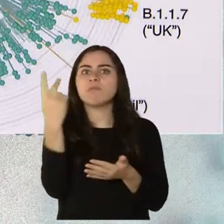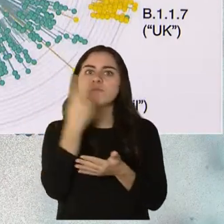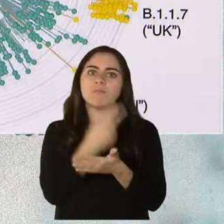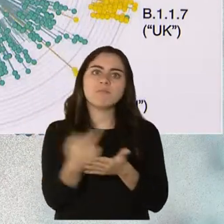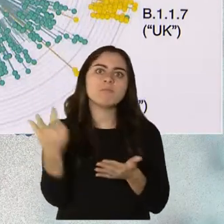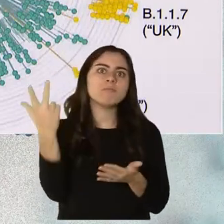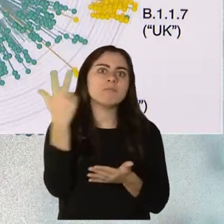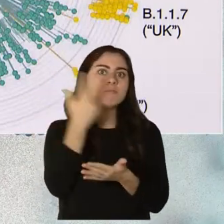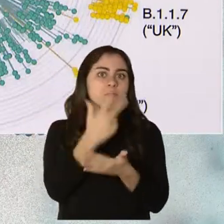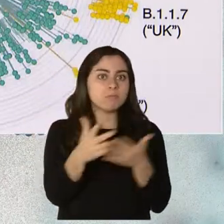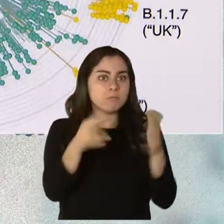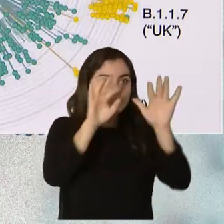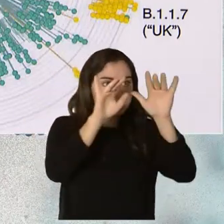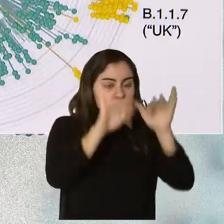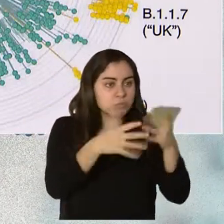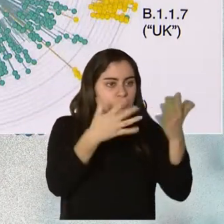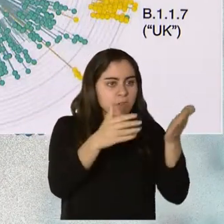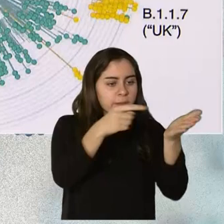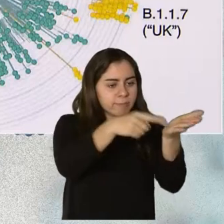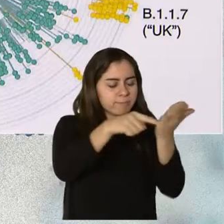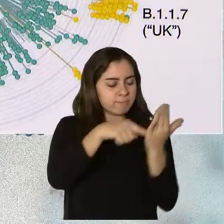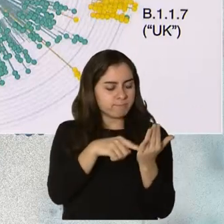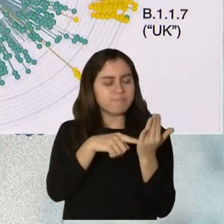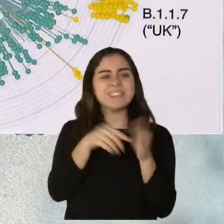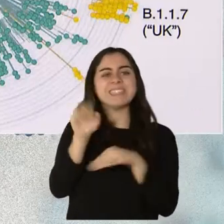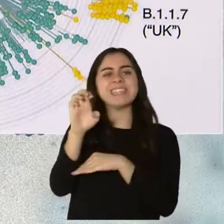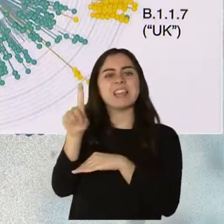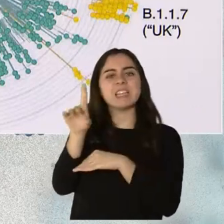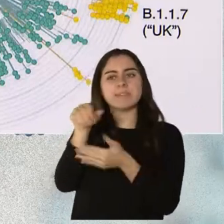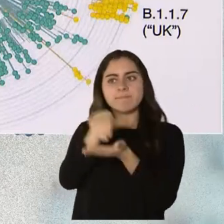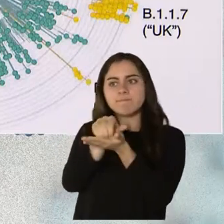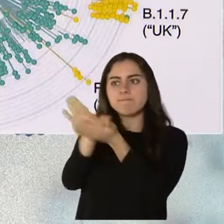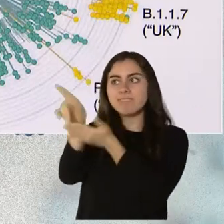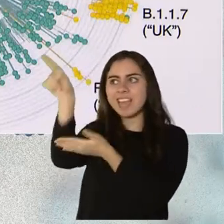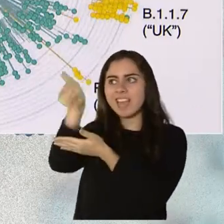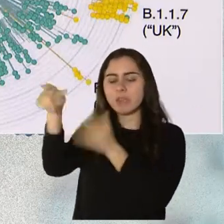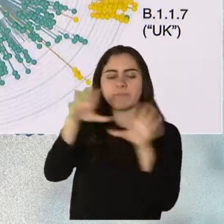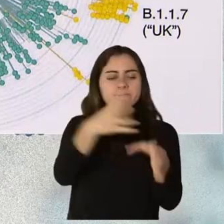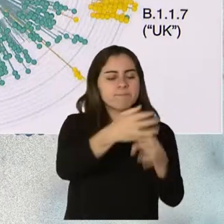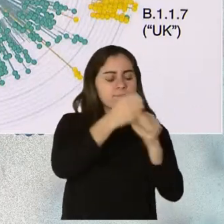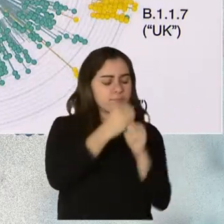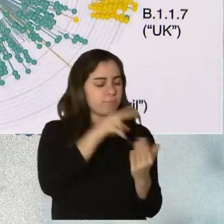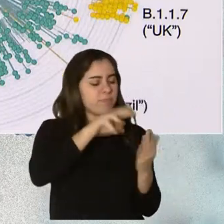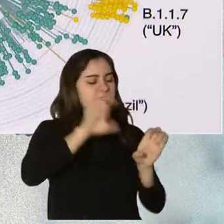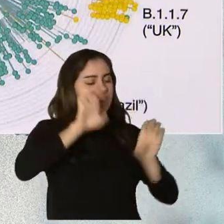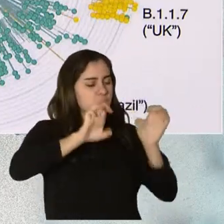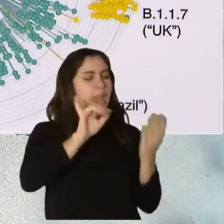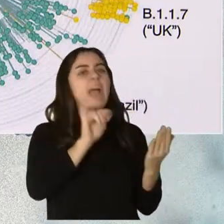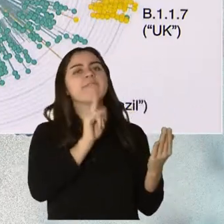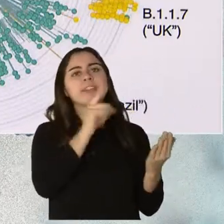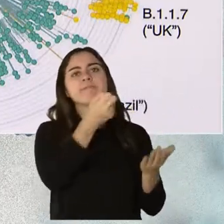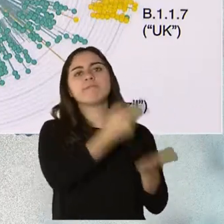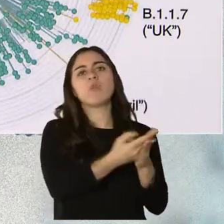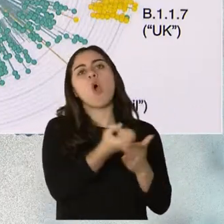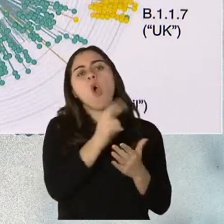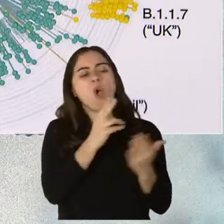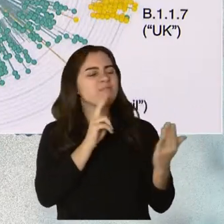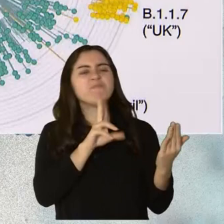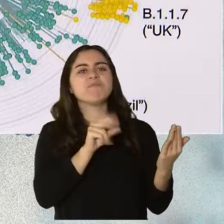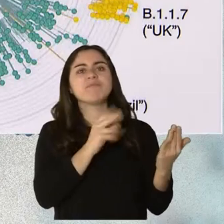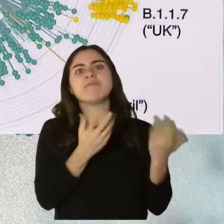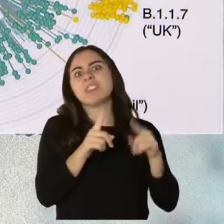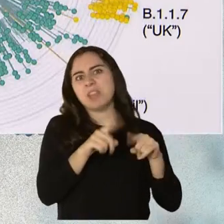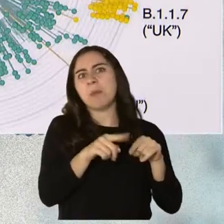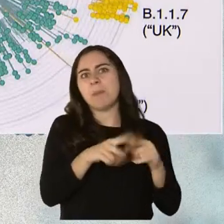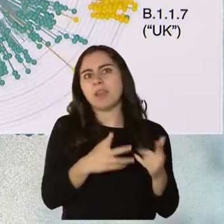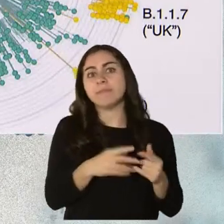que validarlo, se envía a CDC y entonces finalmente se identifica. Sin embargo, ante la primera alerta que